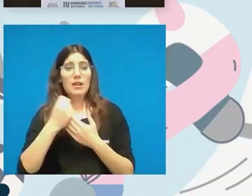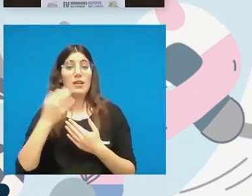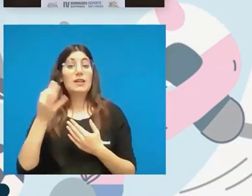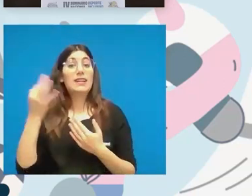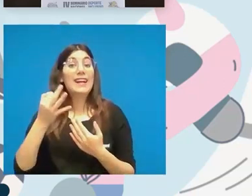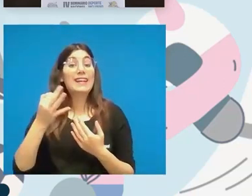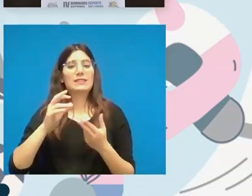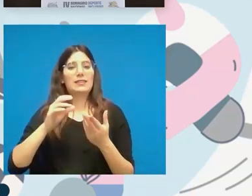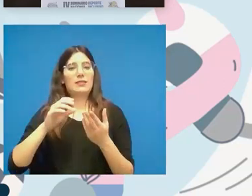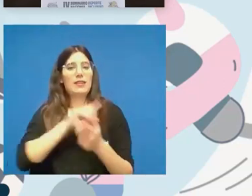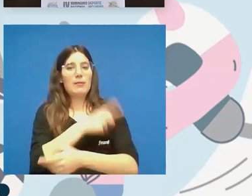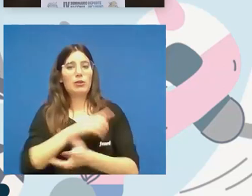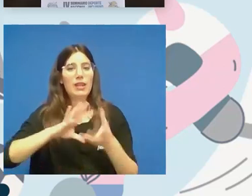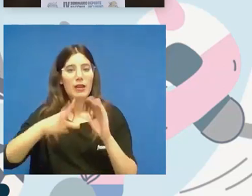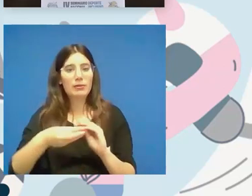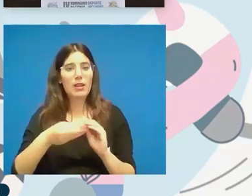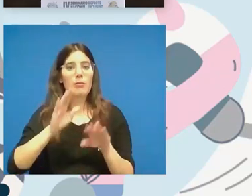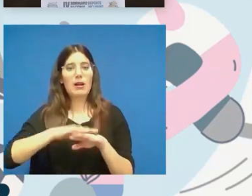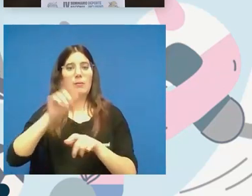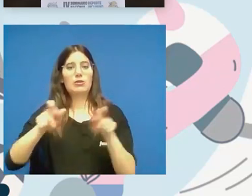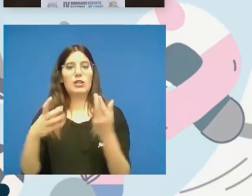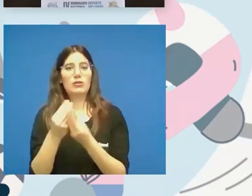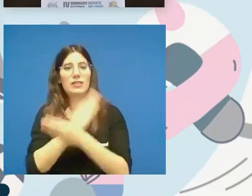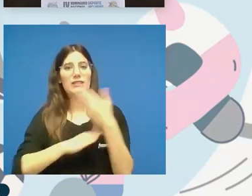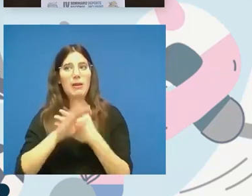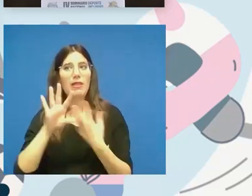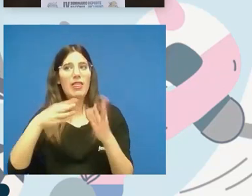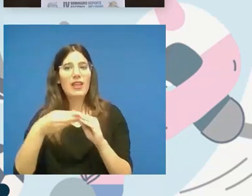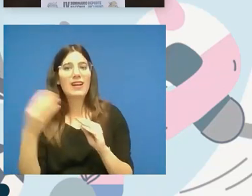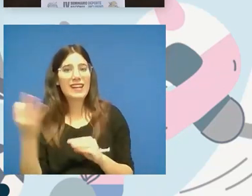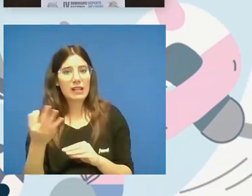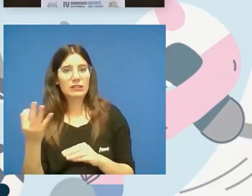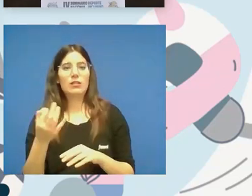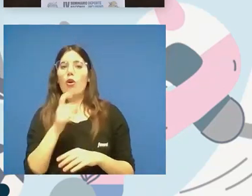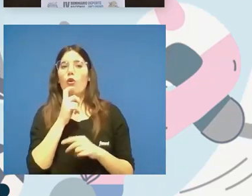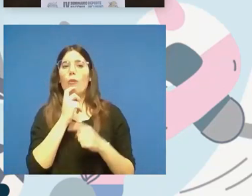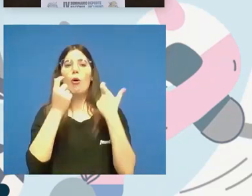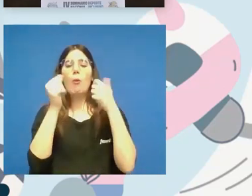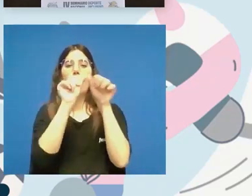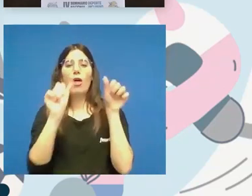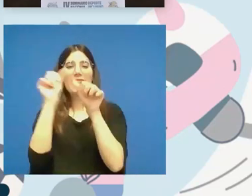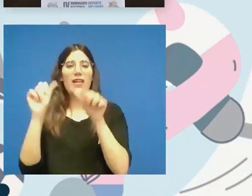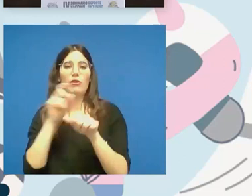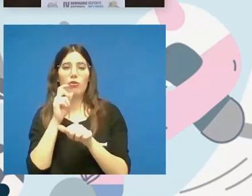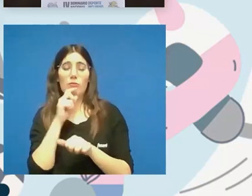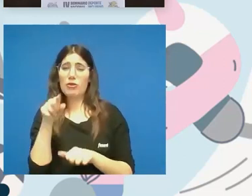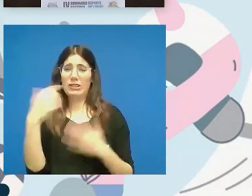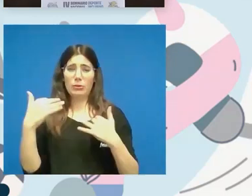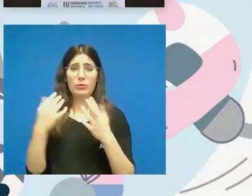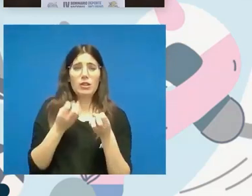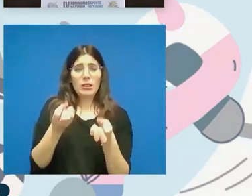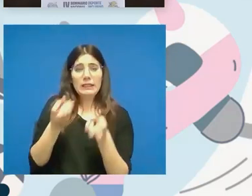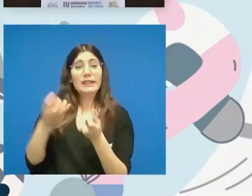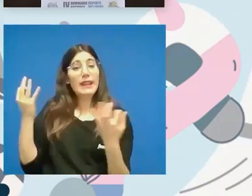deporte adaptado el deporte para personas con discapacidad acerca de las modalidades deportivas tenemos un mundo de de